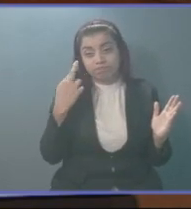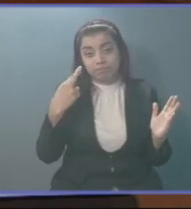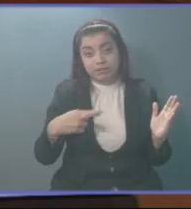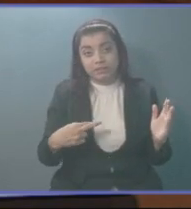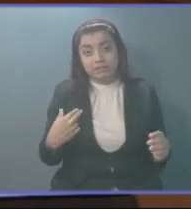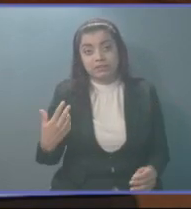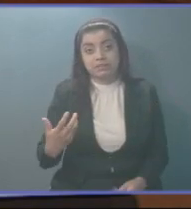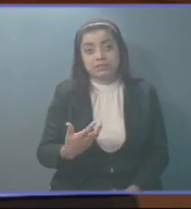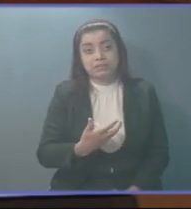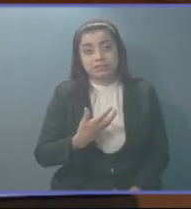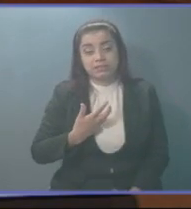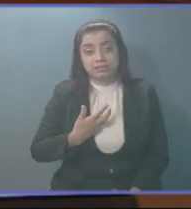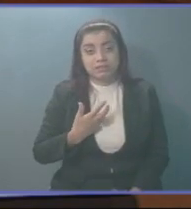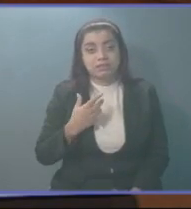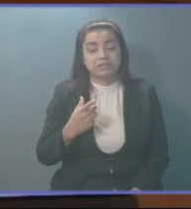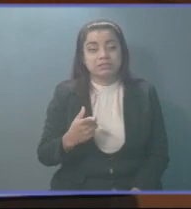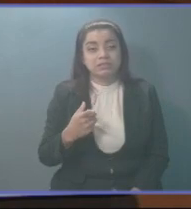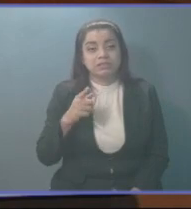hemos estado enfrentando.